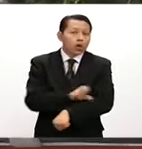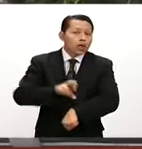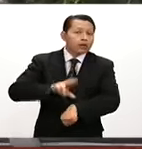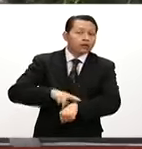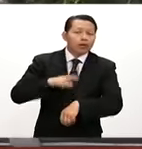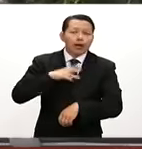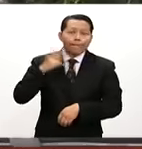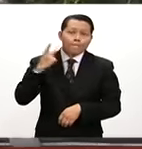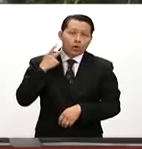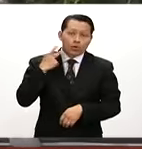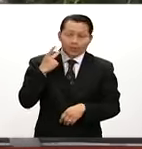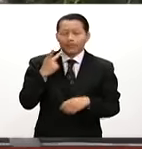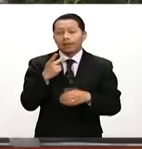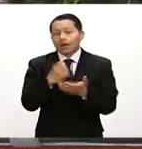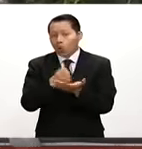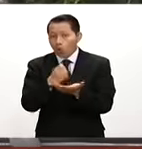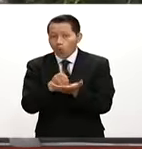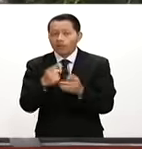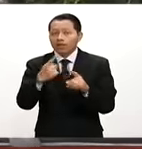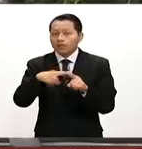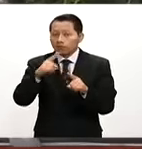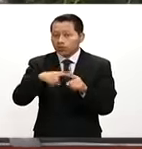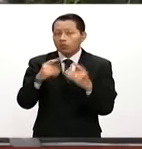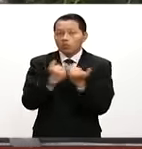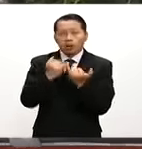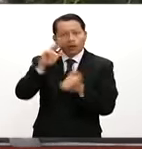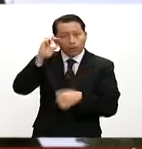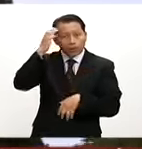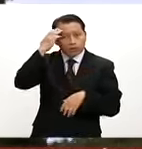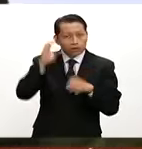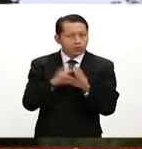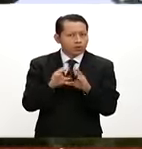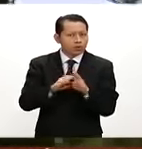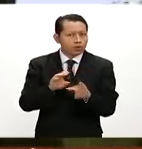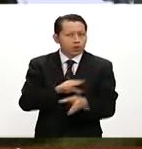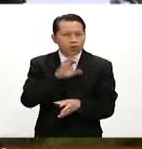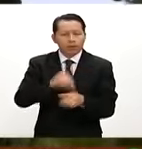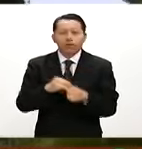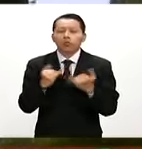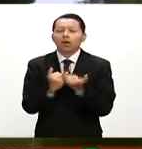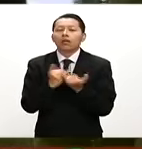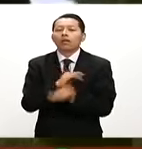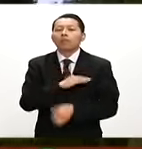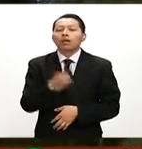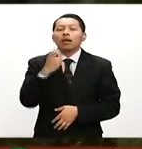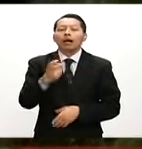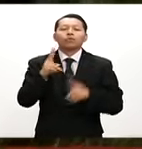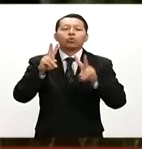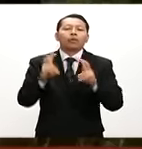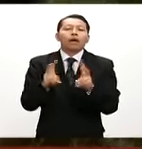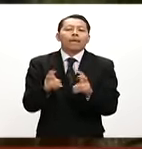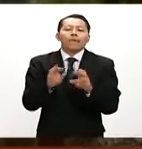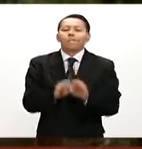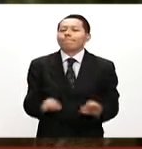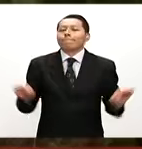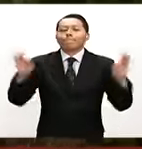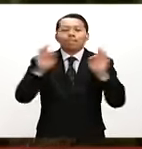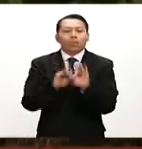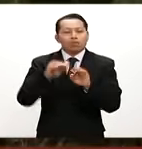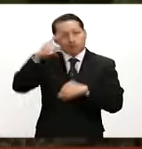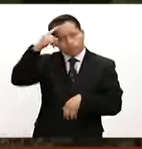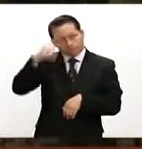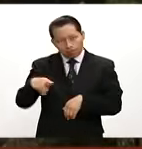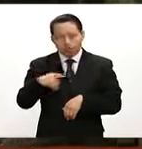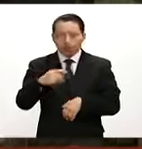políticas económicas y reconocer que la innovación en todo este tema será sumamente importante para